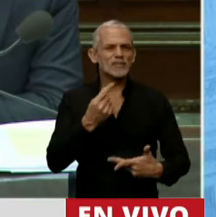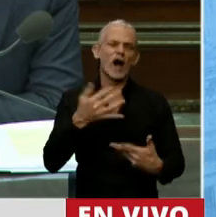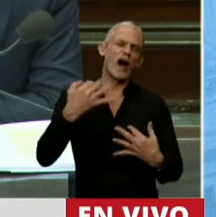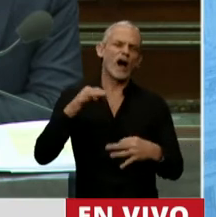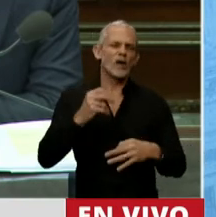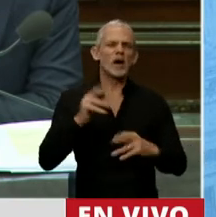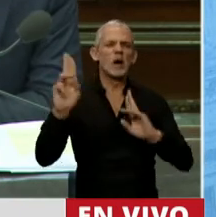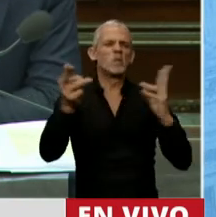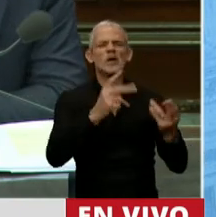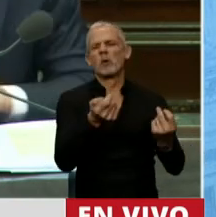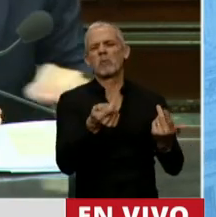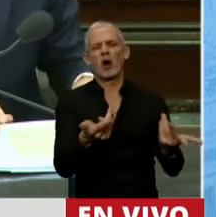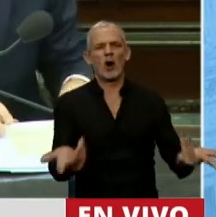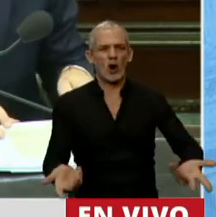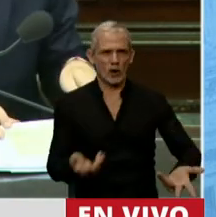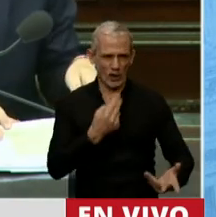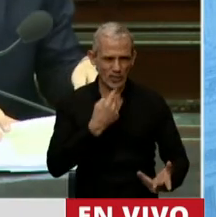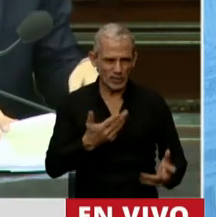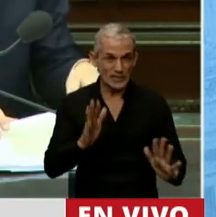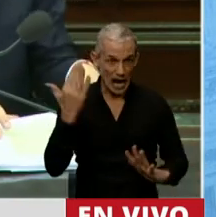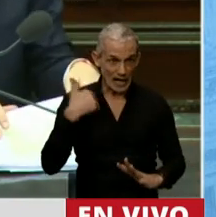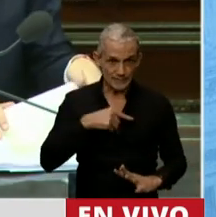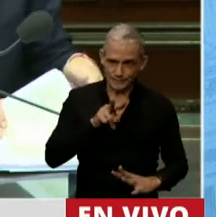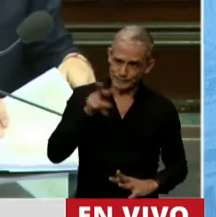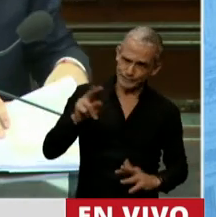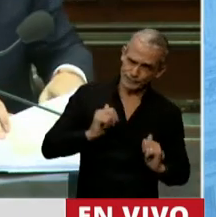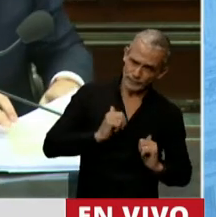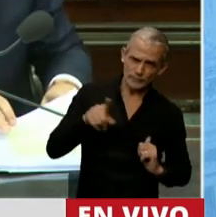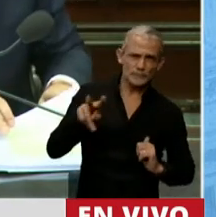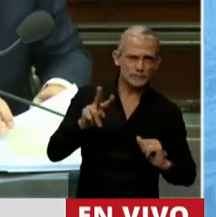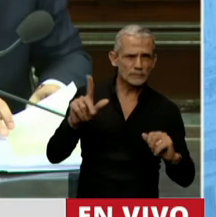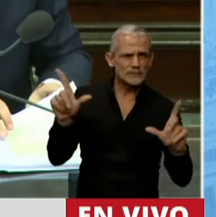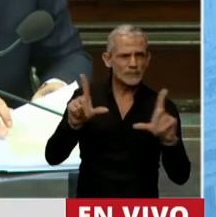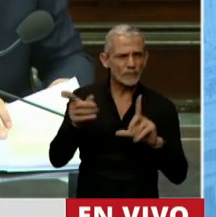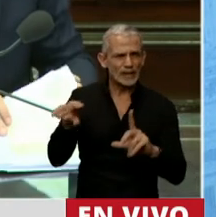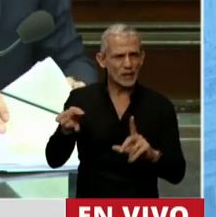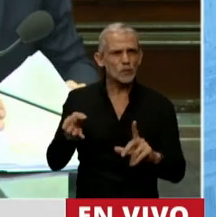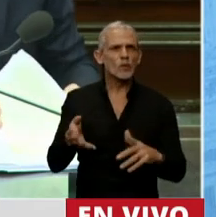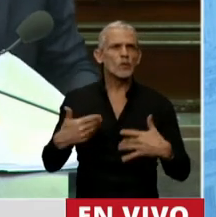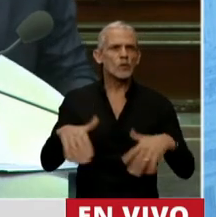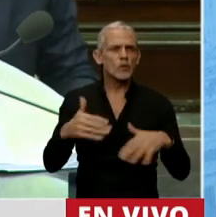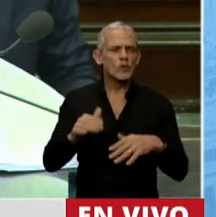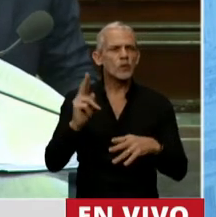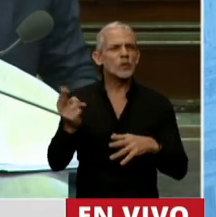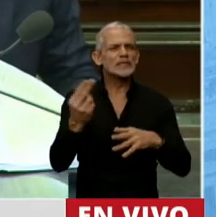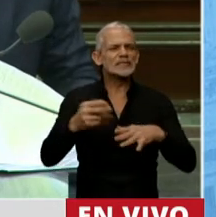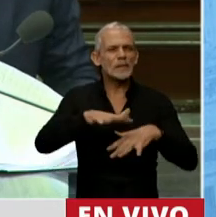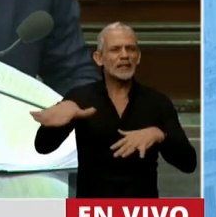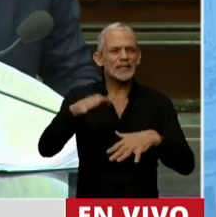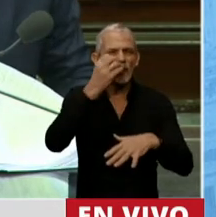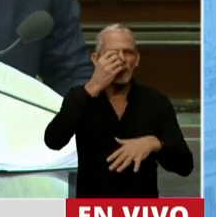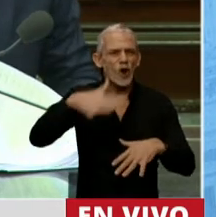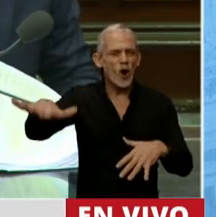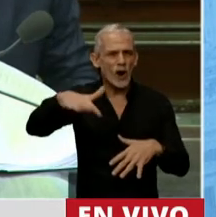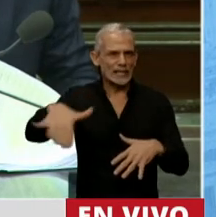había pocos muertos. Bueno, ayer veía imágenes tristes y lamentables del cementerio de Flores,